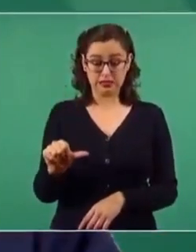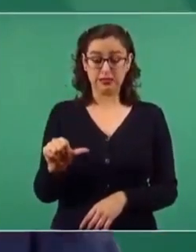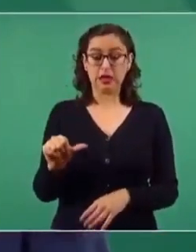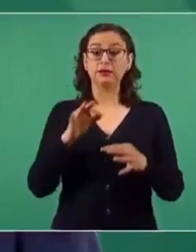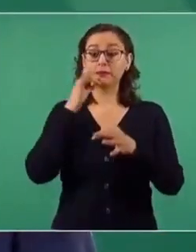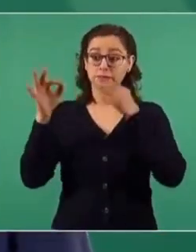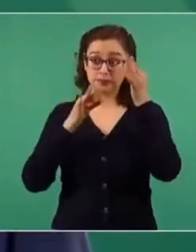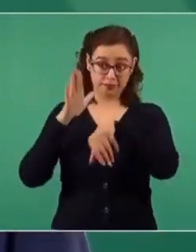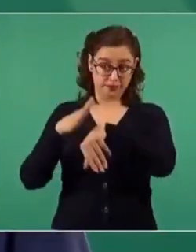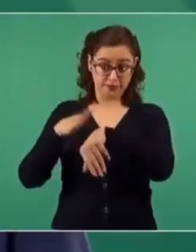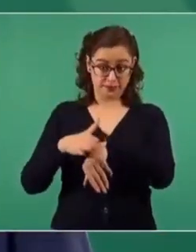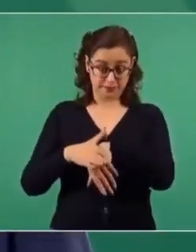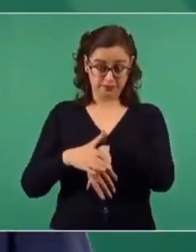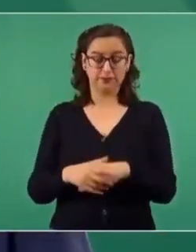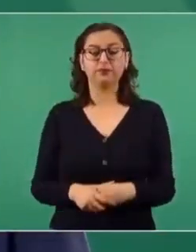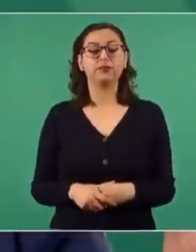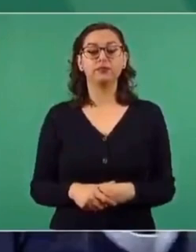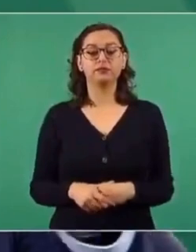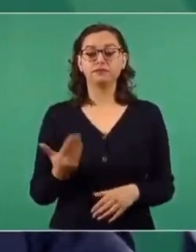a cabo una reunión